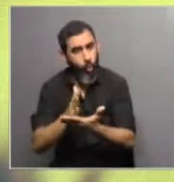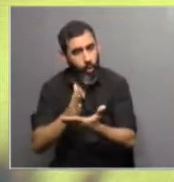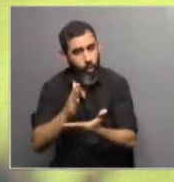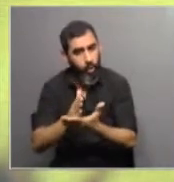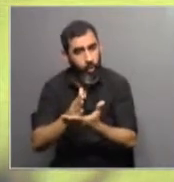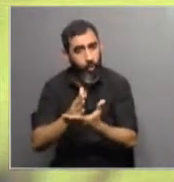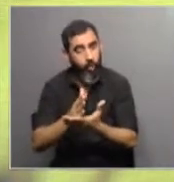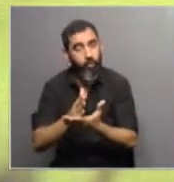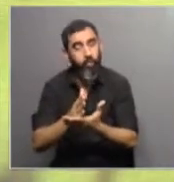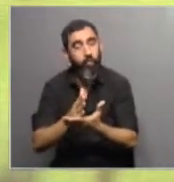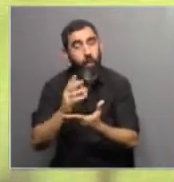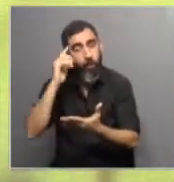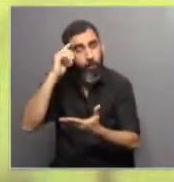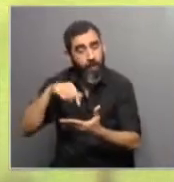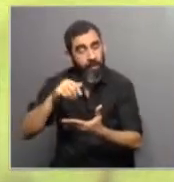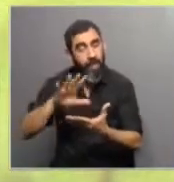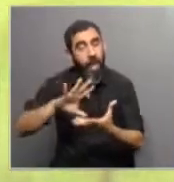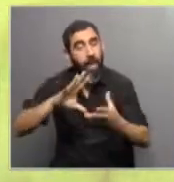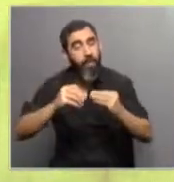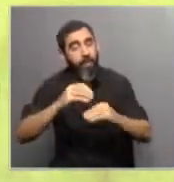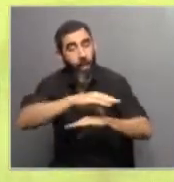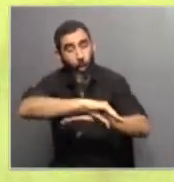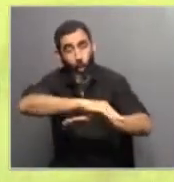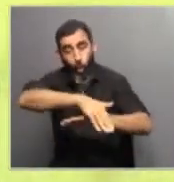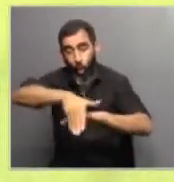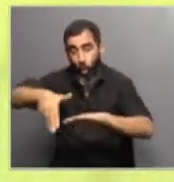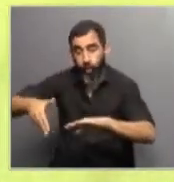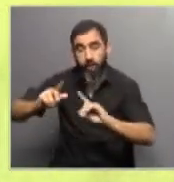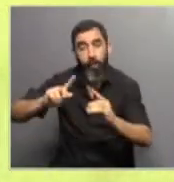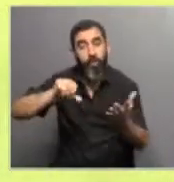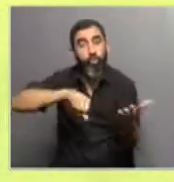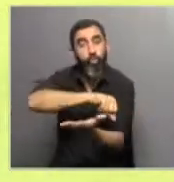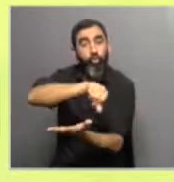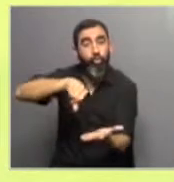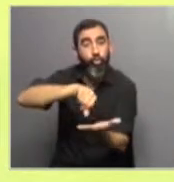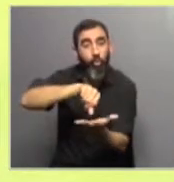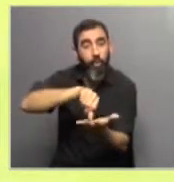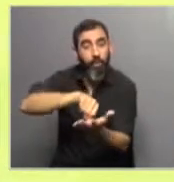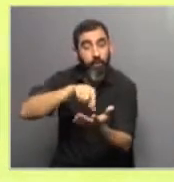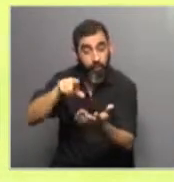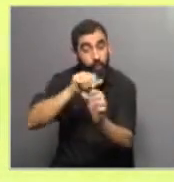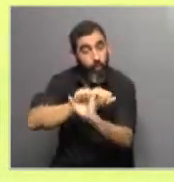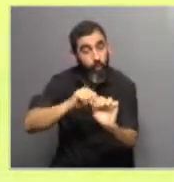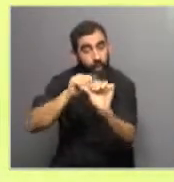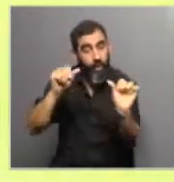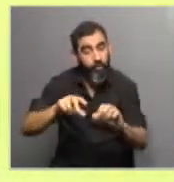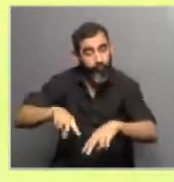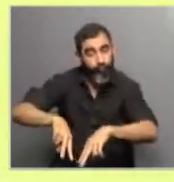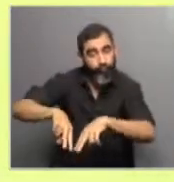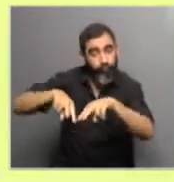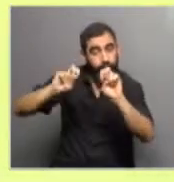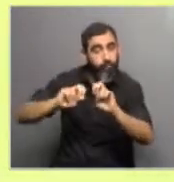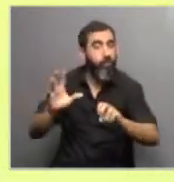Nacional de Adaptación en costas y en el Plan Nacional de Adaptación en ciudades. Y eso ha permitido justamente hacer una revisión